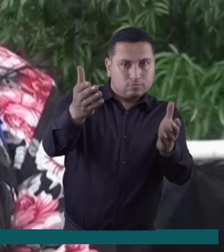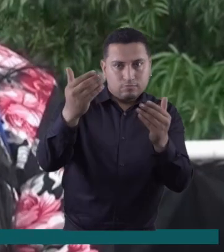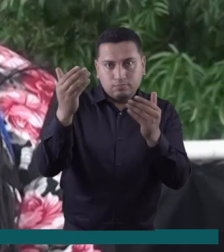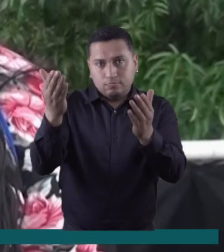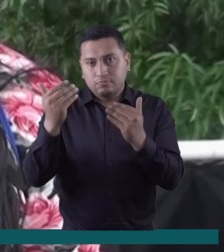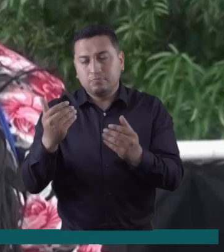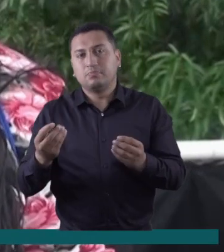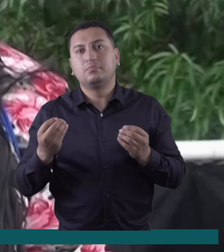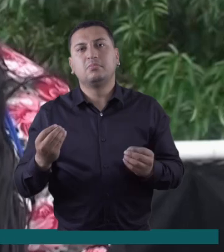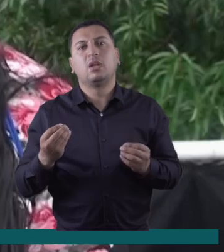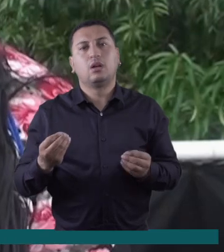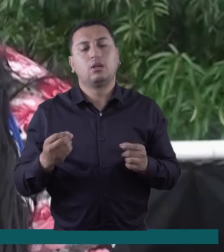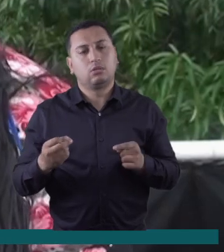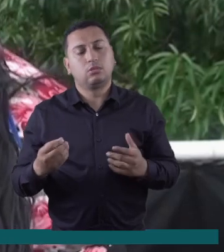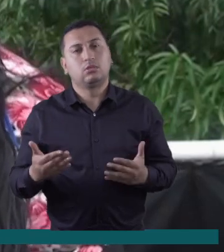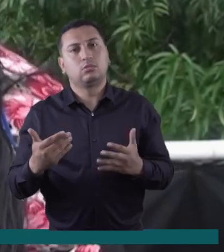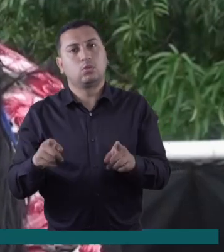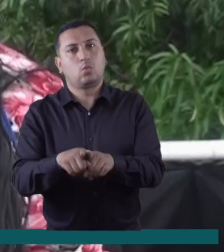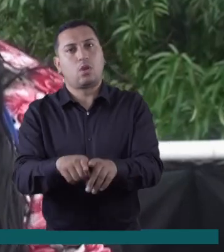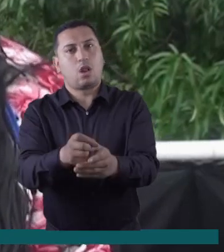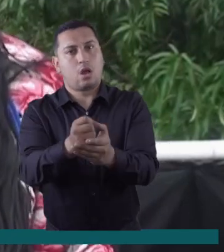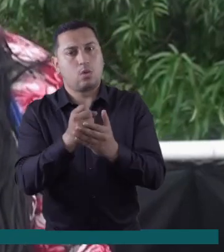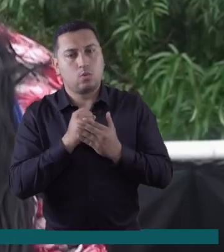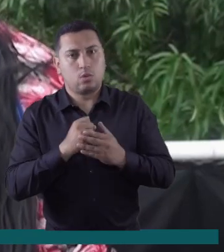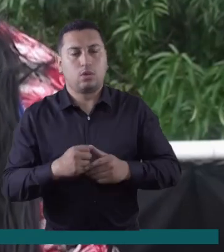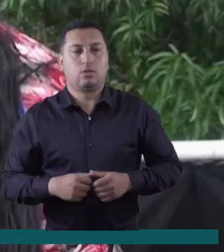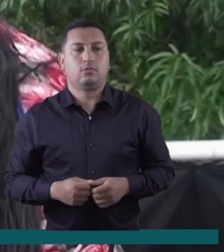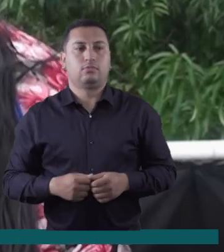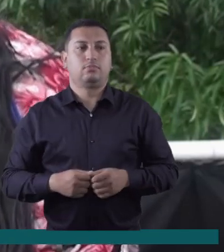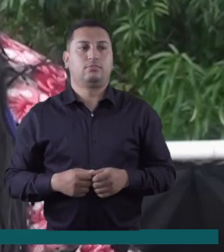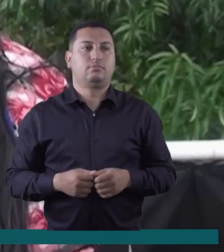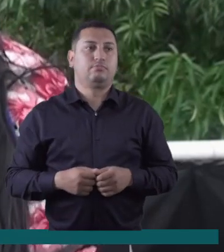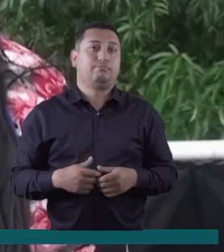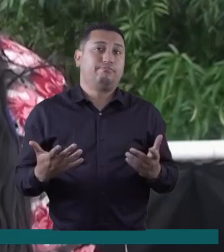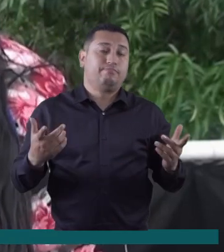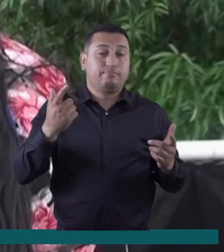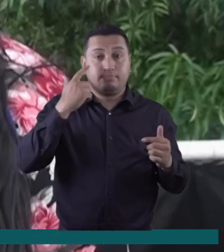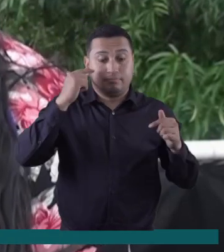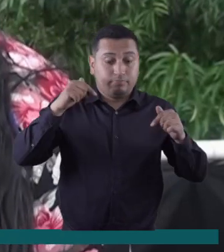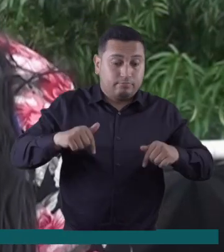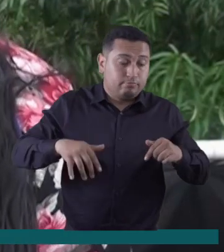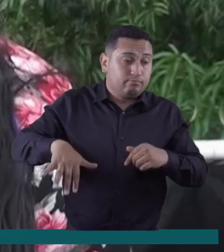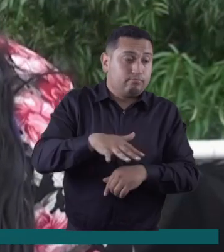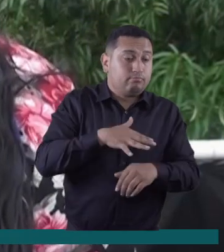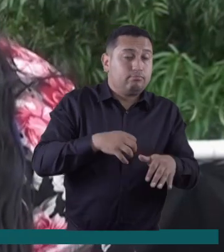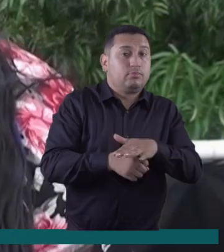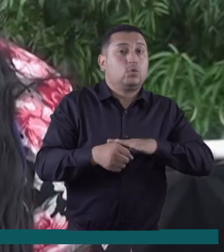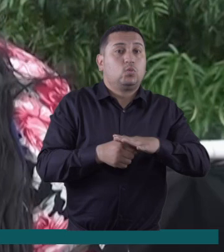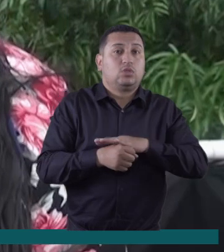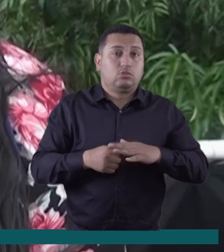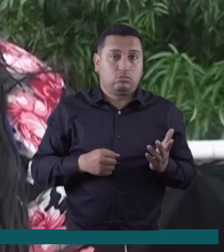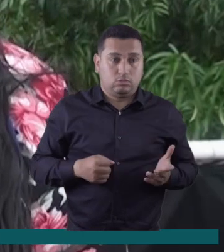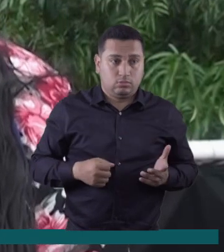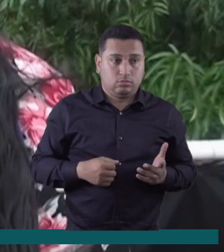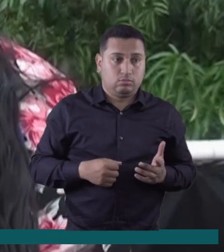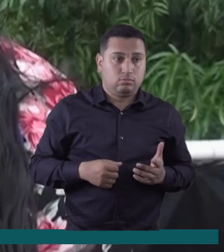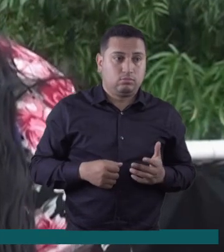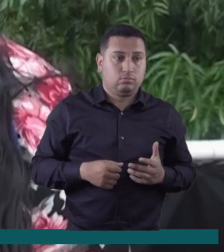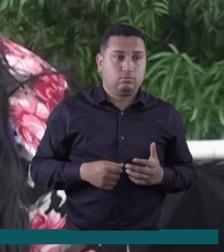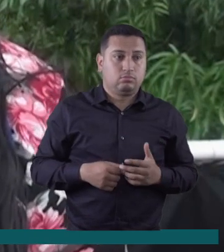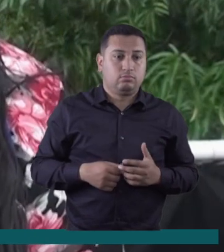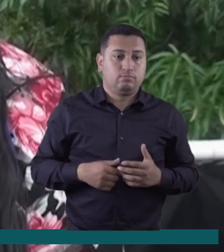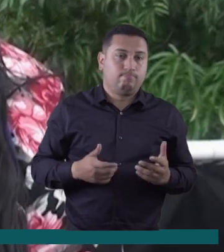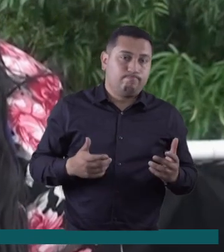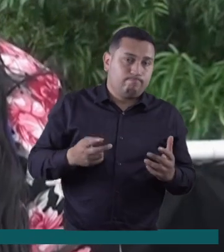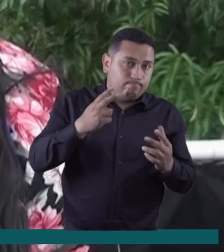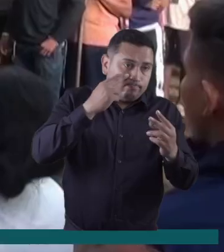que nos ayude más, para que vengan a ver cómo estamos, en qué situación